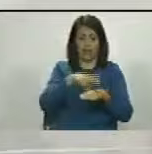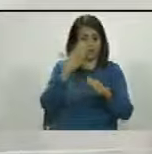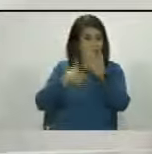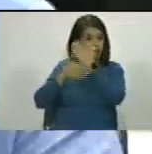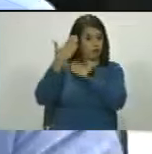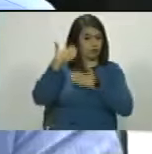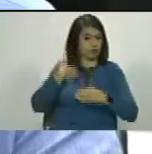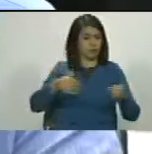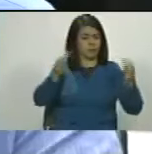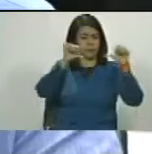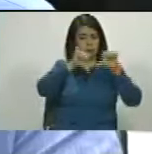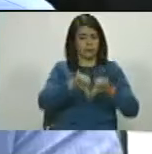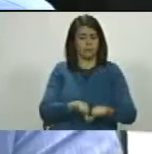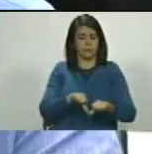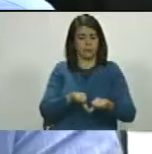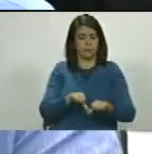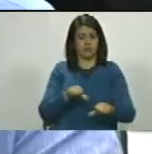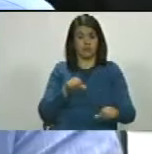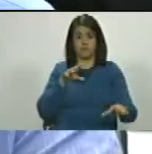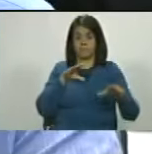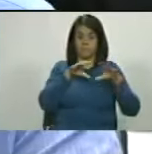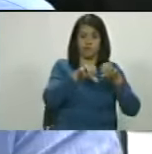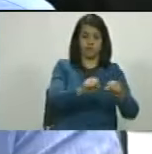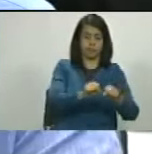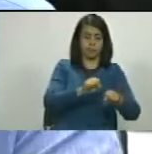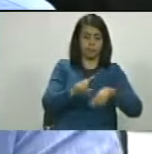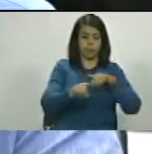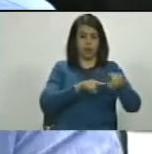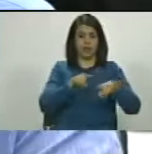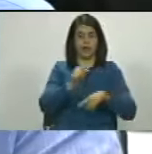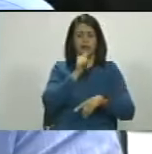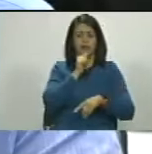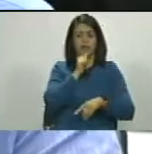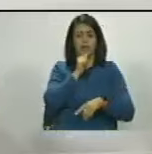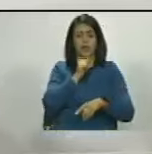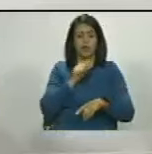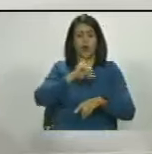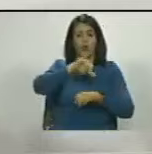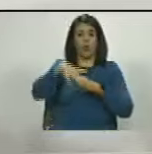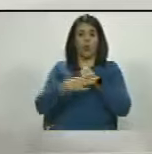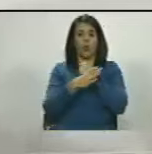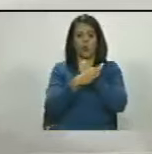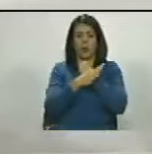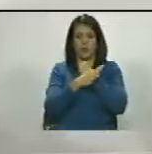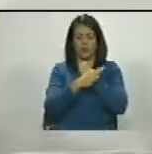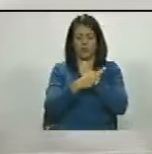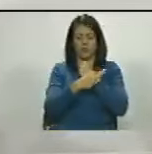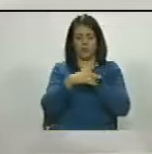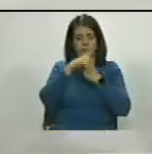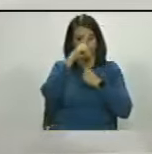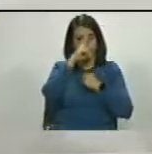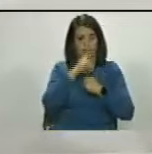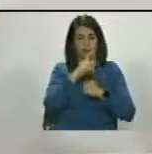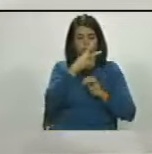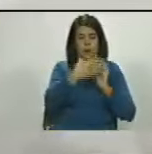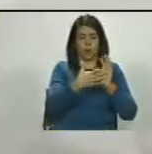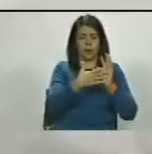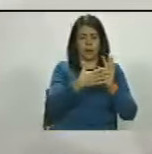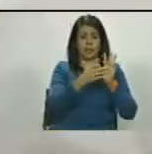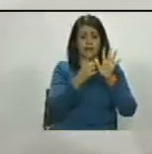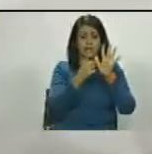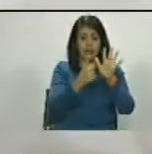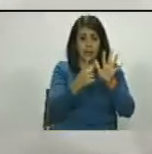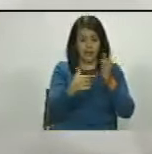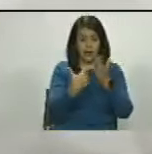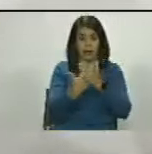fraudulenta, usurpadora, dirigida por el extinto Juan Guaidó. Desde el año 2006